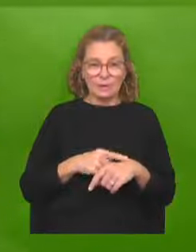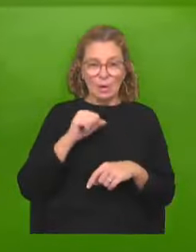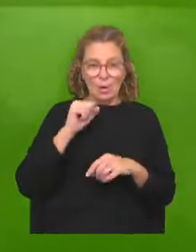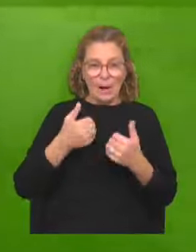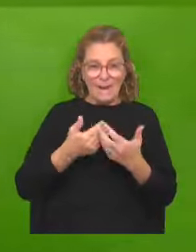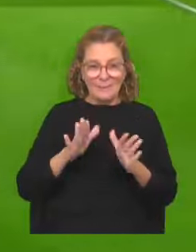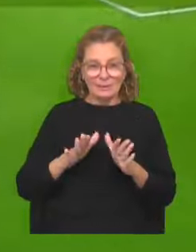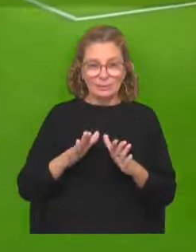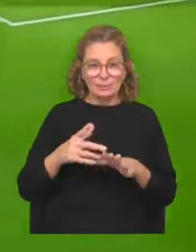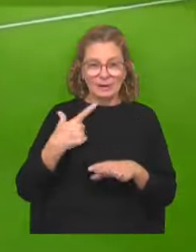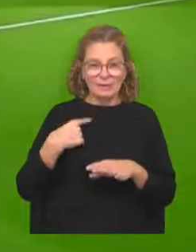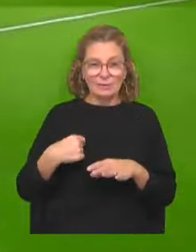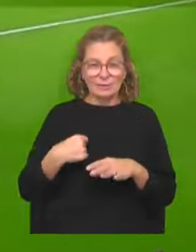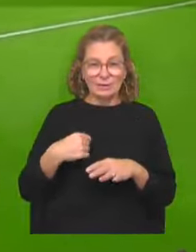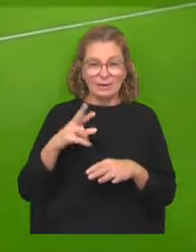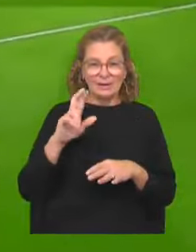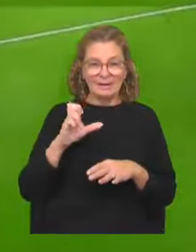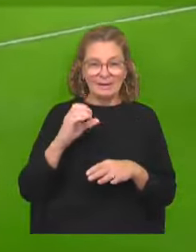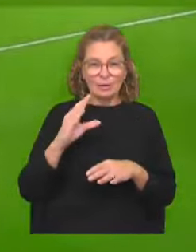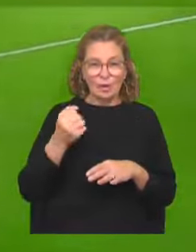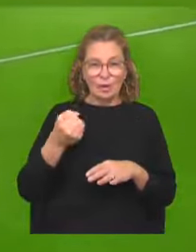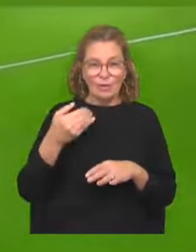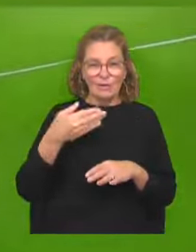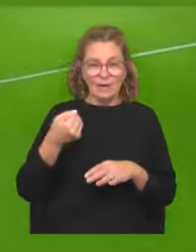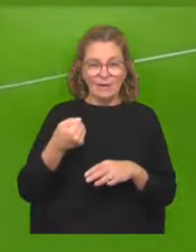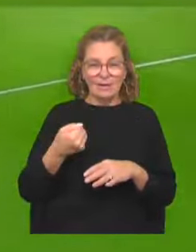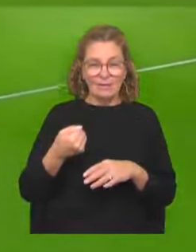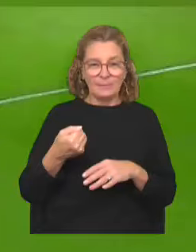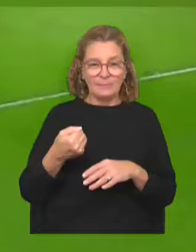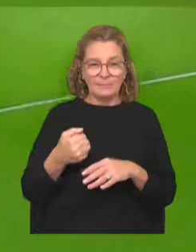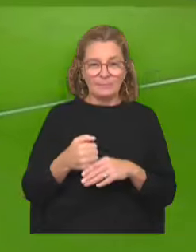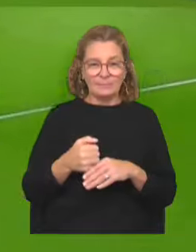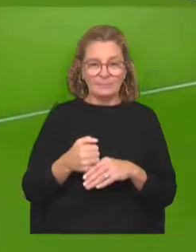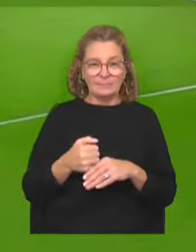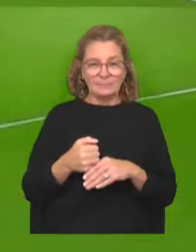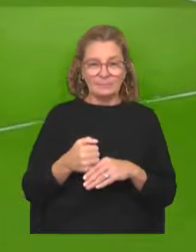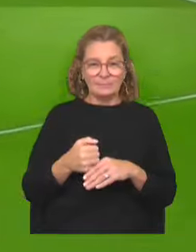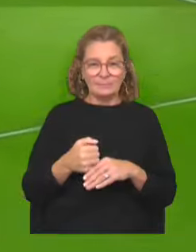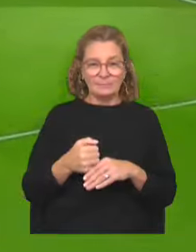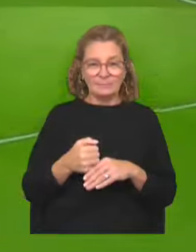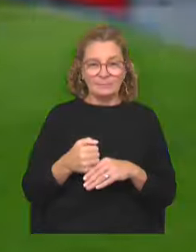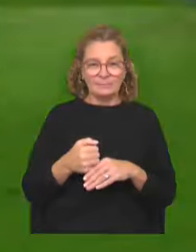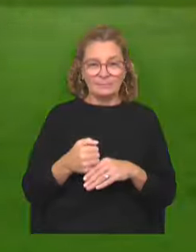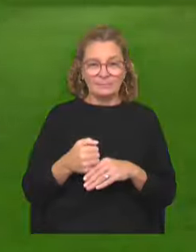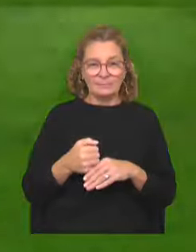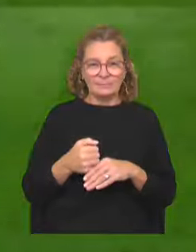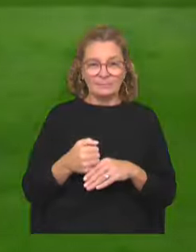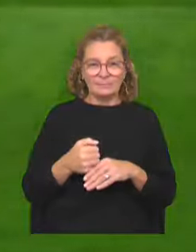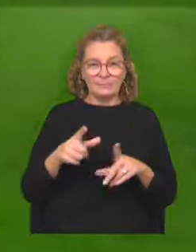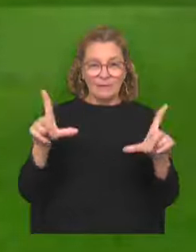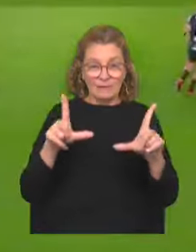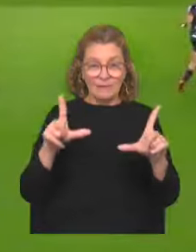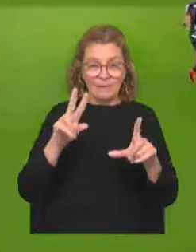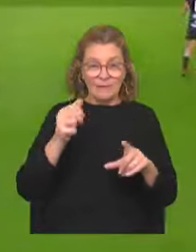para el equipo tricolor. Jeremia Recova, definición exquisita, notable. Pasó por la revisión de VAR, es cierto.